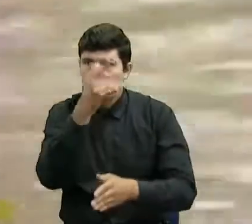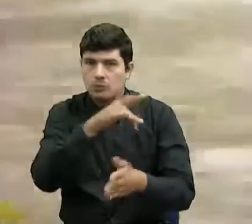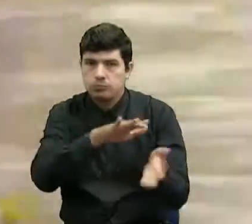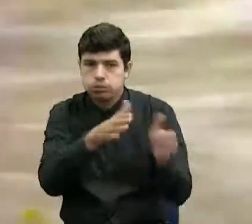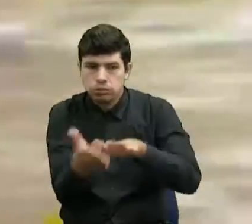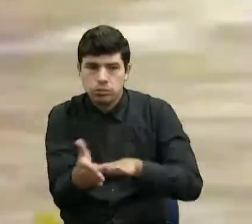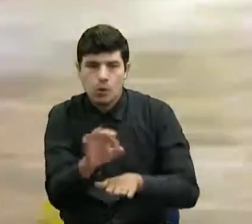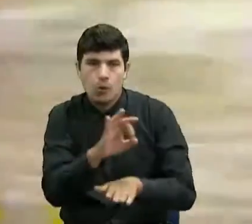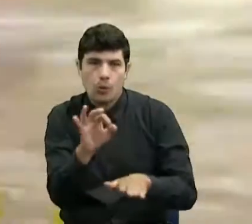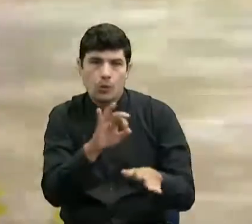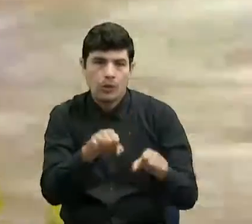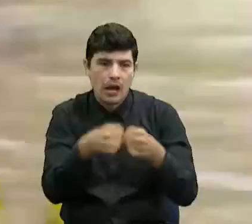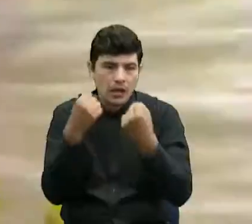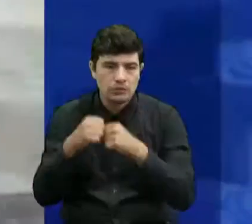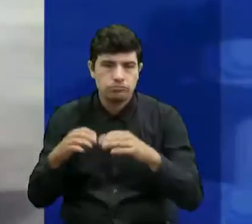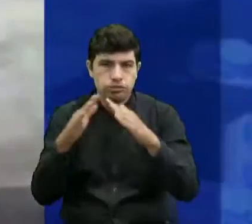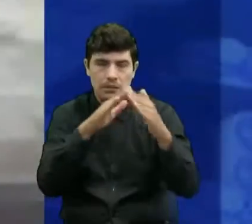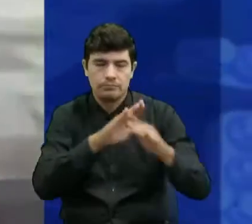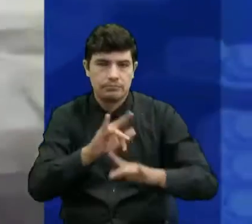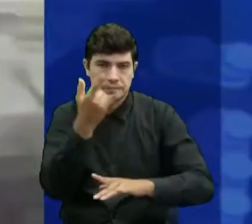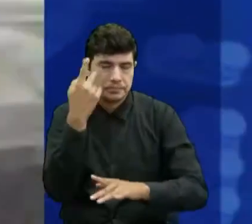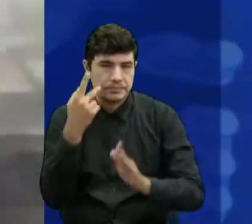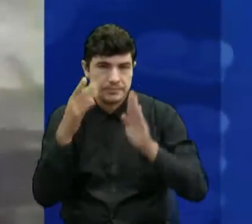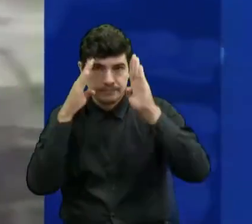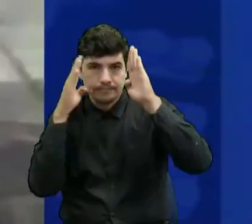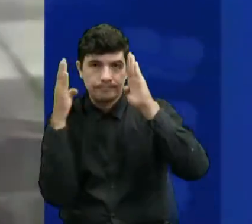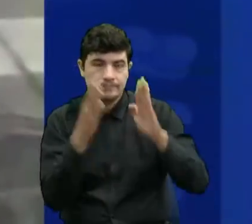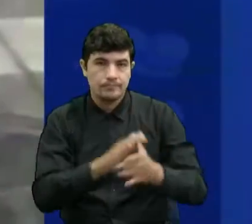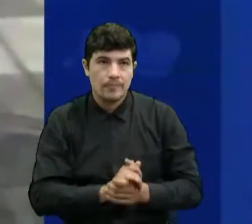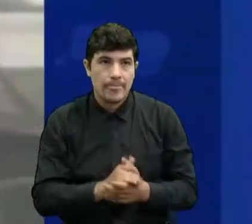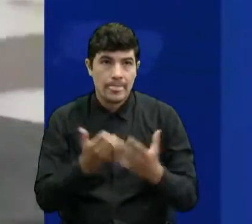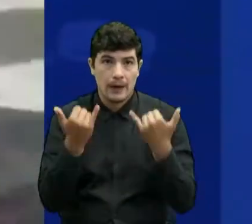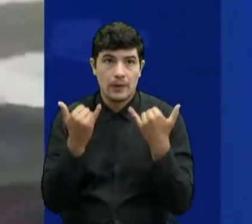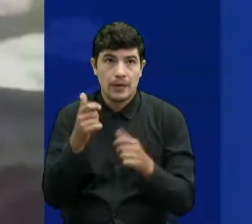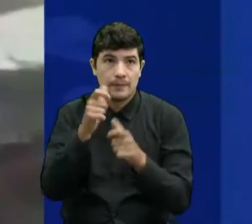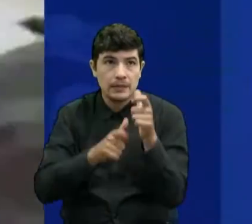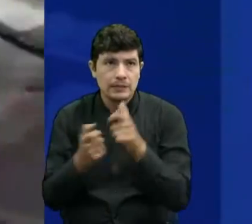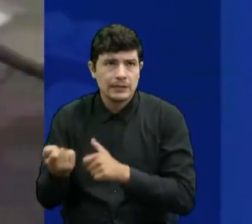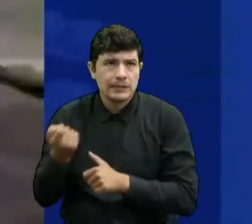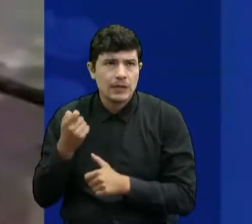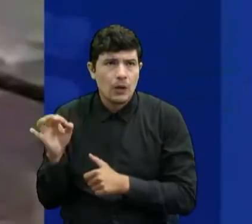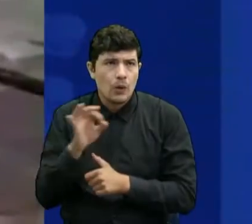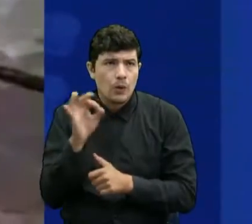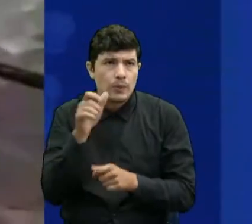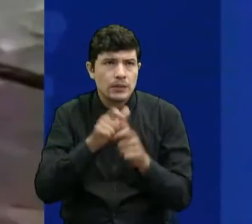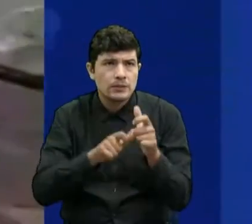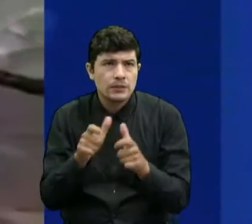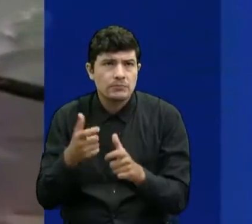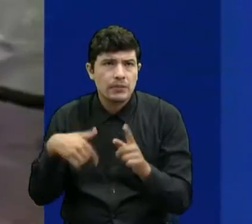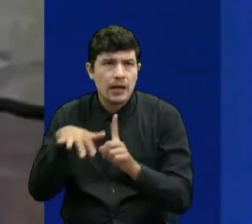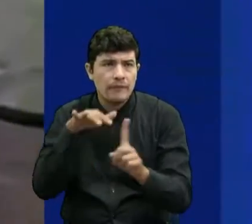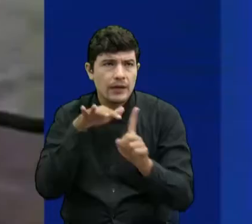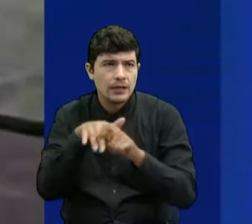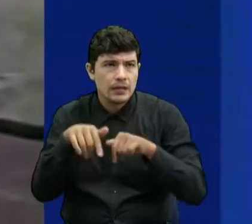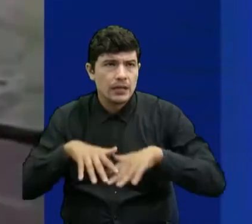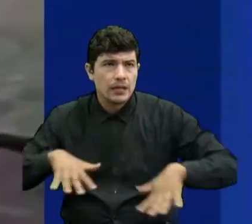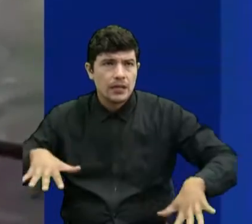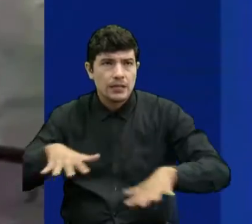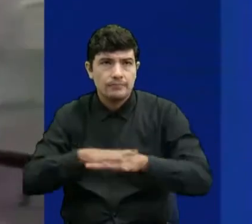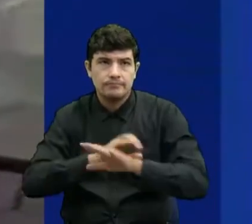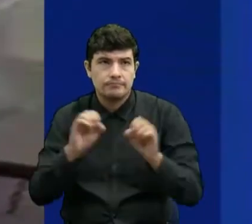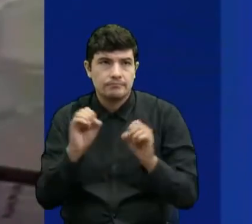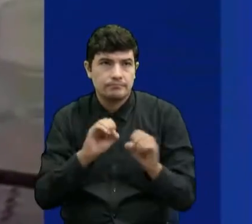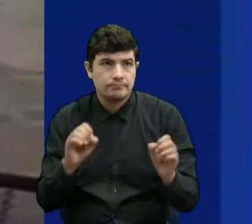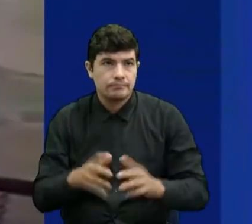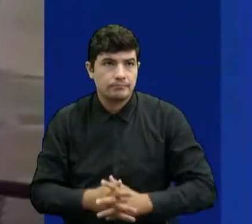infraestructuras que se puedan presentar. Por el momento no se han presentado personas lesionadas o víctimas fatales en la provincia de Guanentá a raíz de